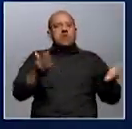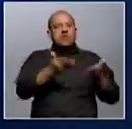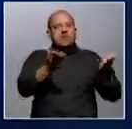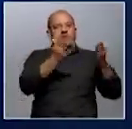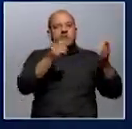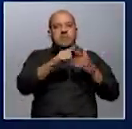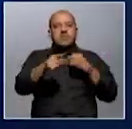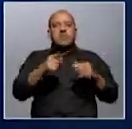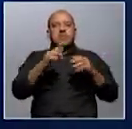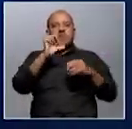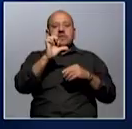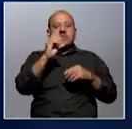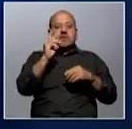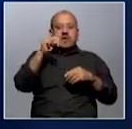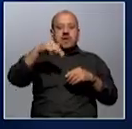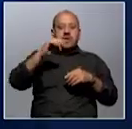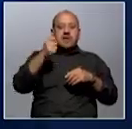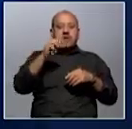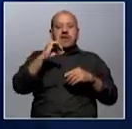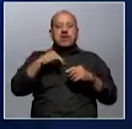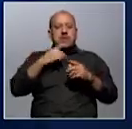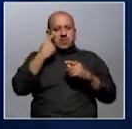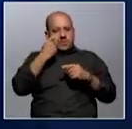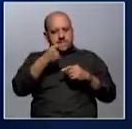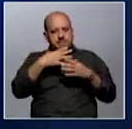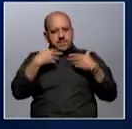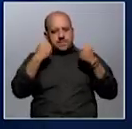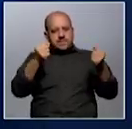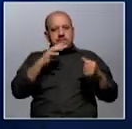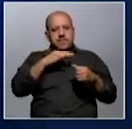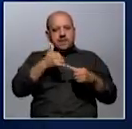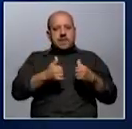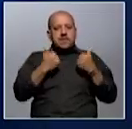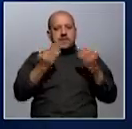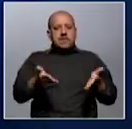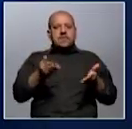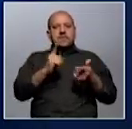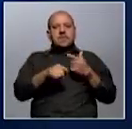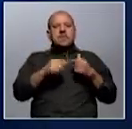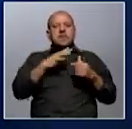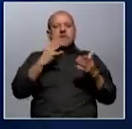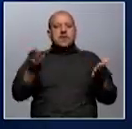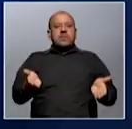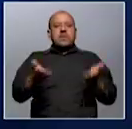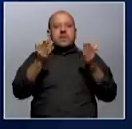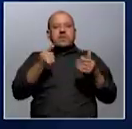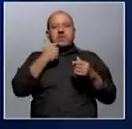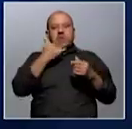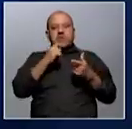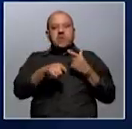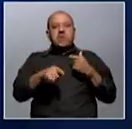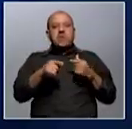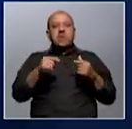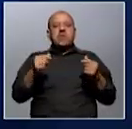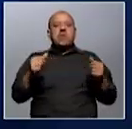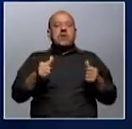inactivo con ser sedentario. Y lo que se ha visto en salud es que tiene muchísimos beneficios, pero son beneficios que se potencian. Por un lado, el ser